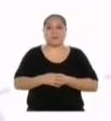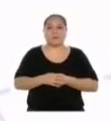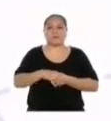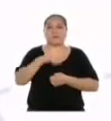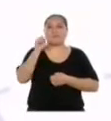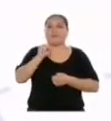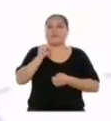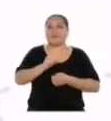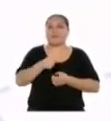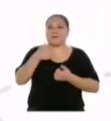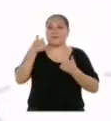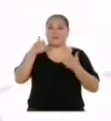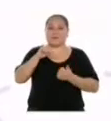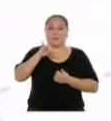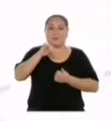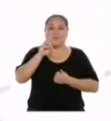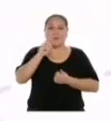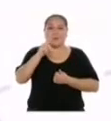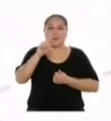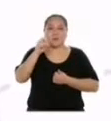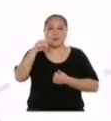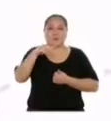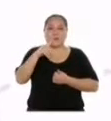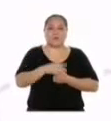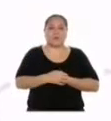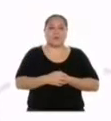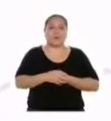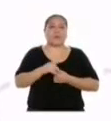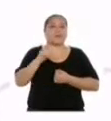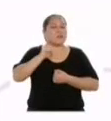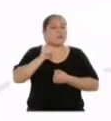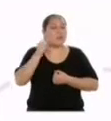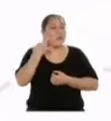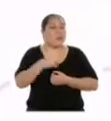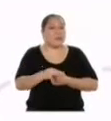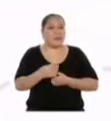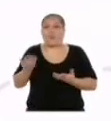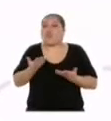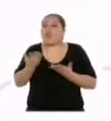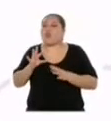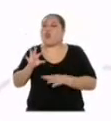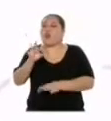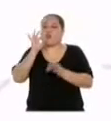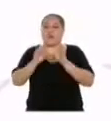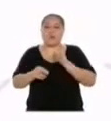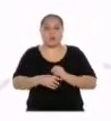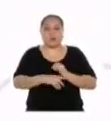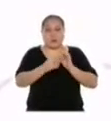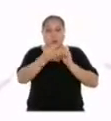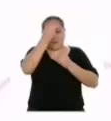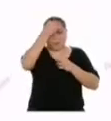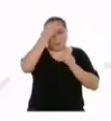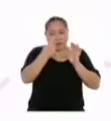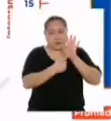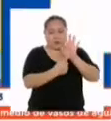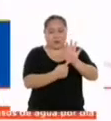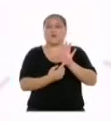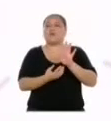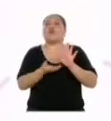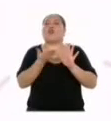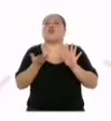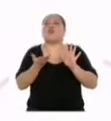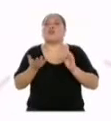Tiene razón, señora Yolanda. No hemos indicado de dónde obtuvimos los datos representados. Gracias por su aporte, señora Yolanda.